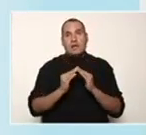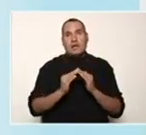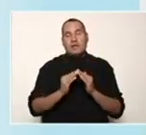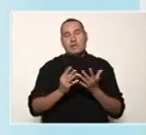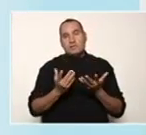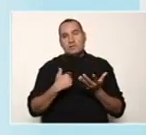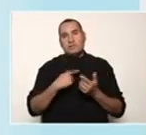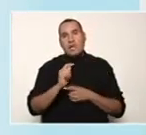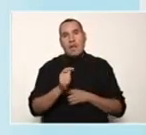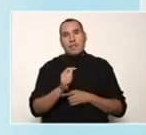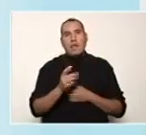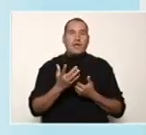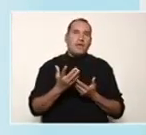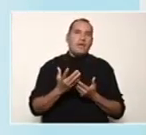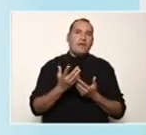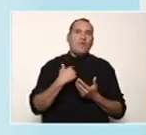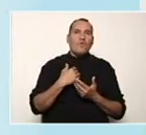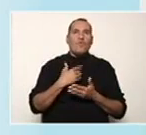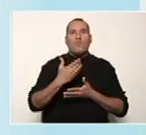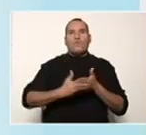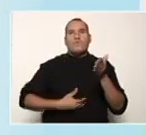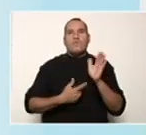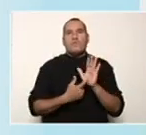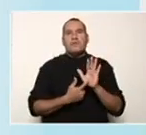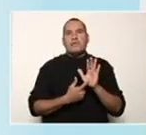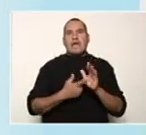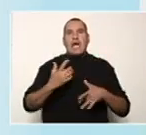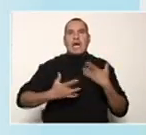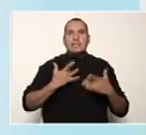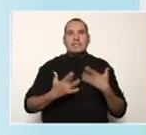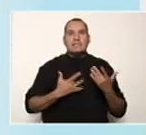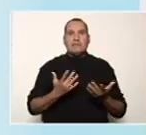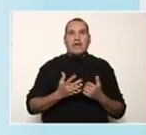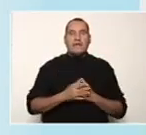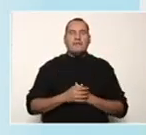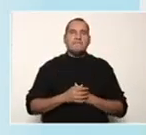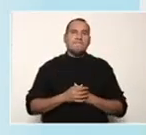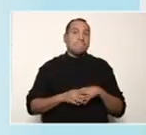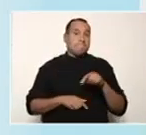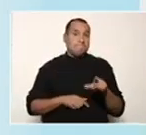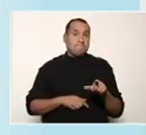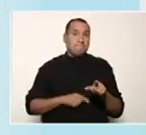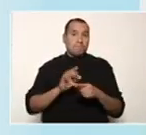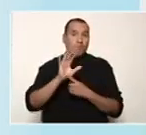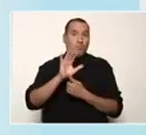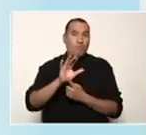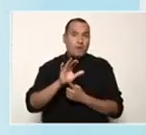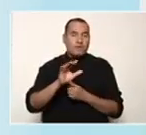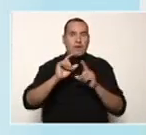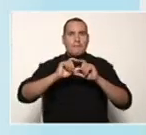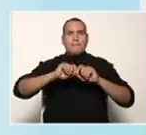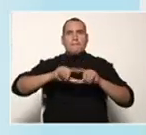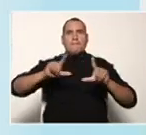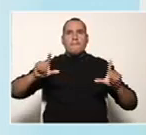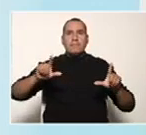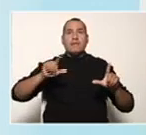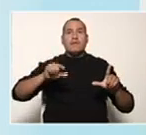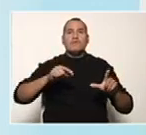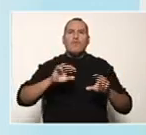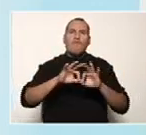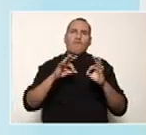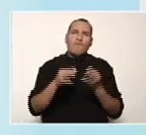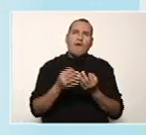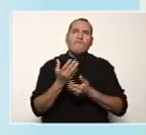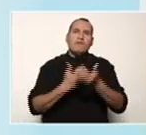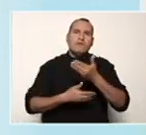van a aparecer en pantalla una lámina con actividades. Ahí la tenemos en pantalla. Socializa en